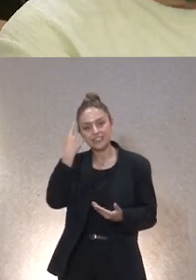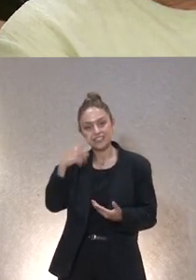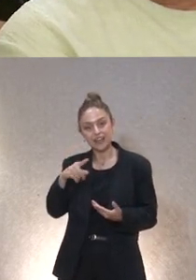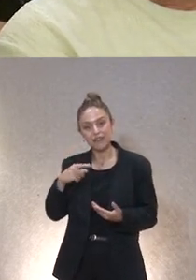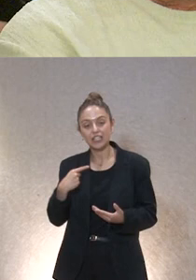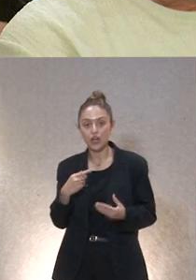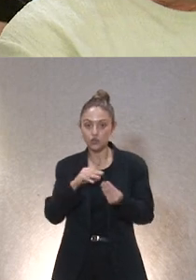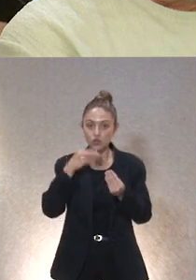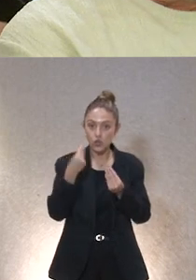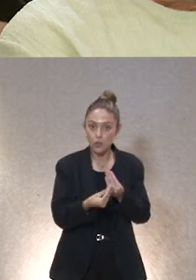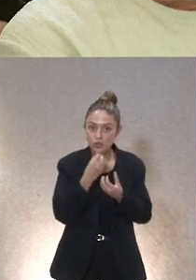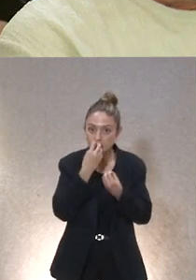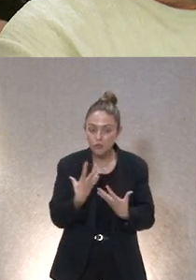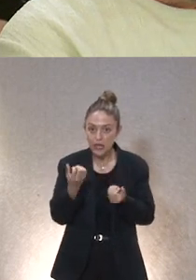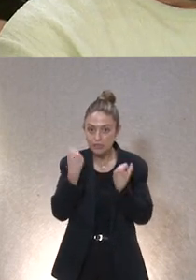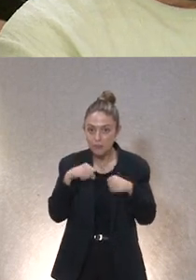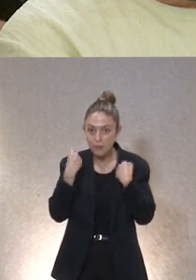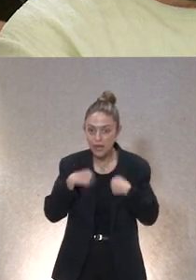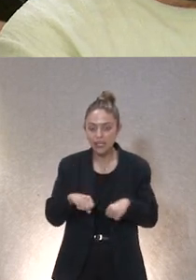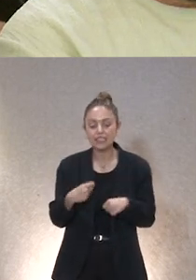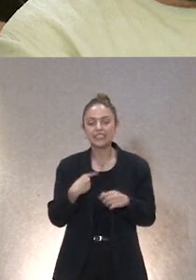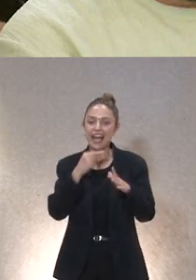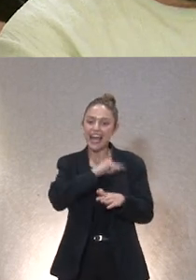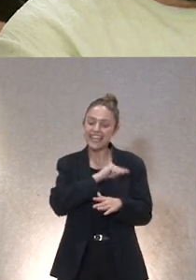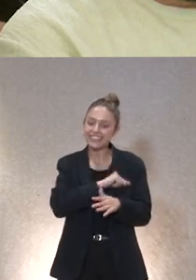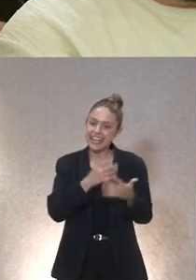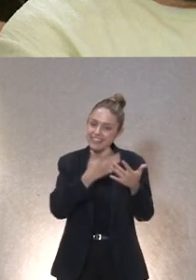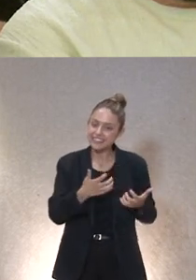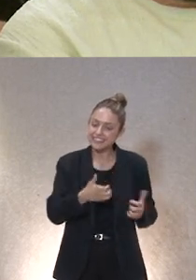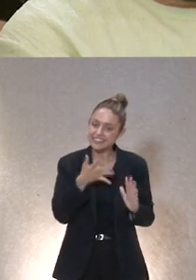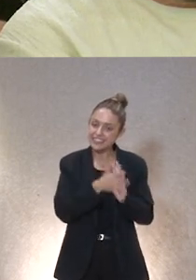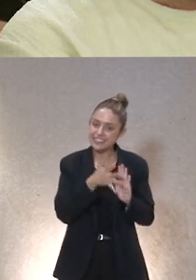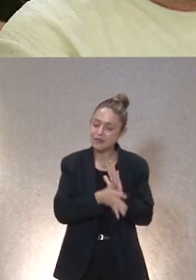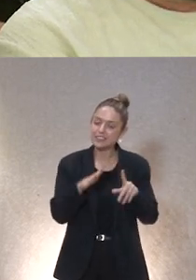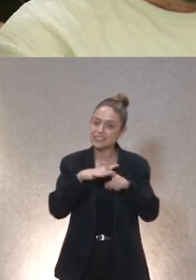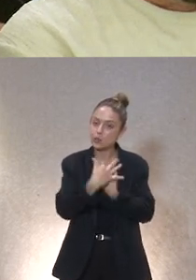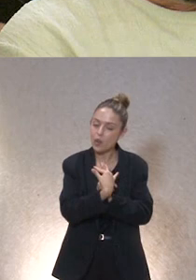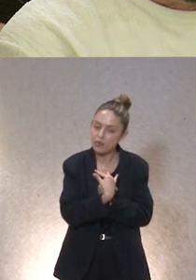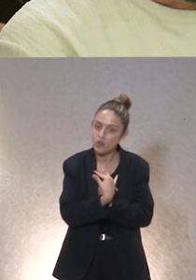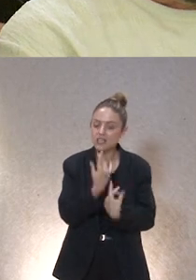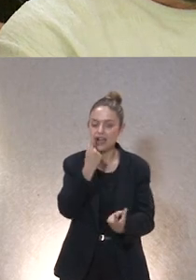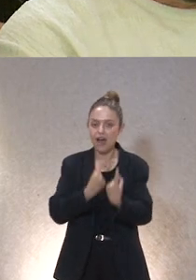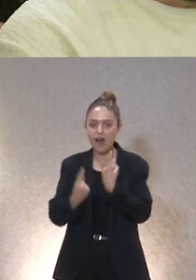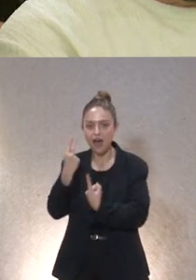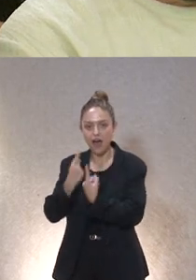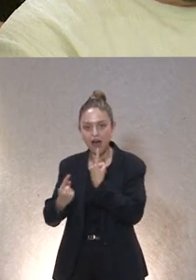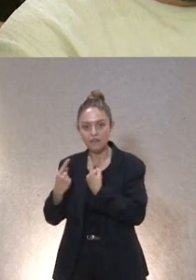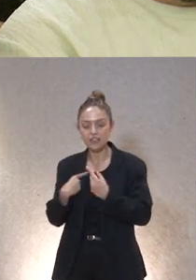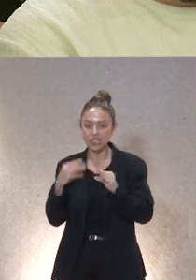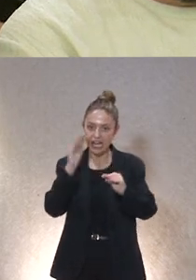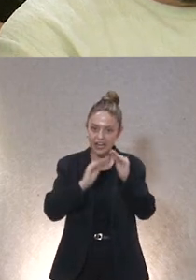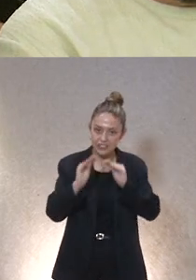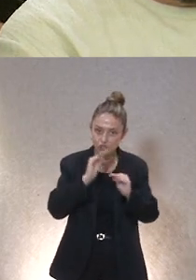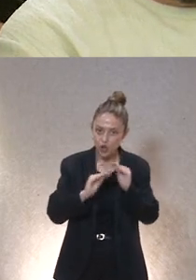documentos de buenas prácticas la ética prescriptiva nos ha de dar respuesta a situaciones que a priori se han de resolver